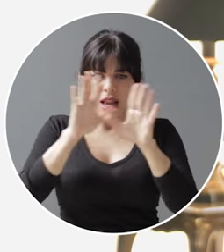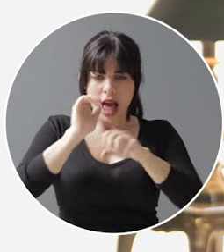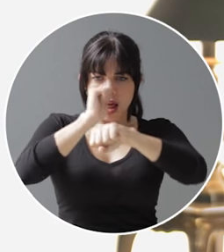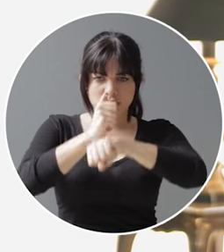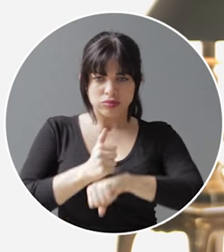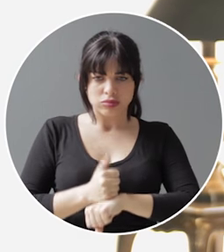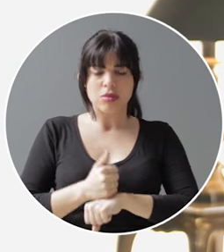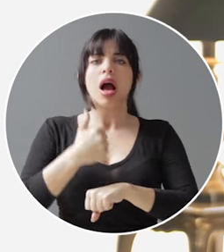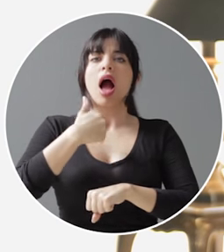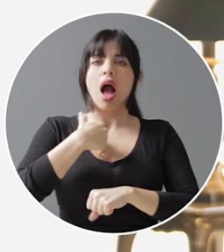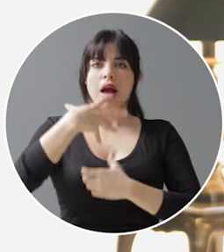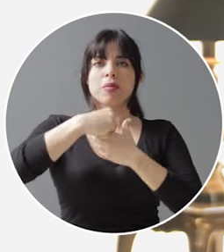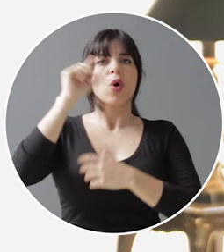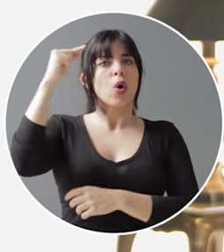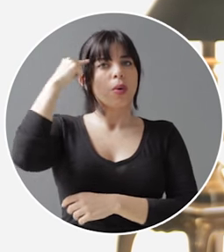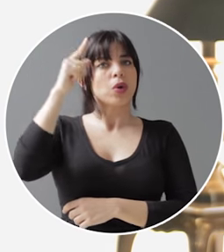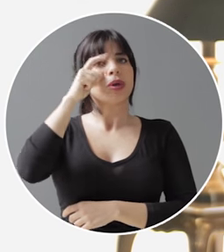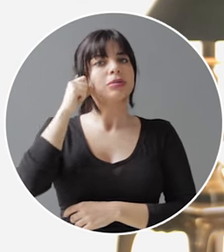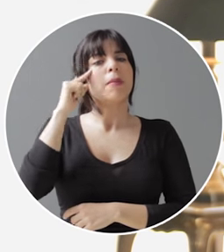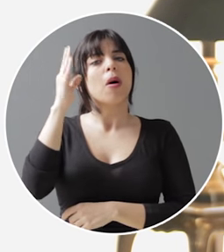¿Qué Costa Rica?